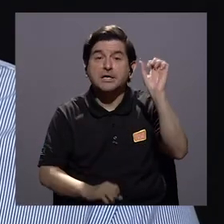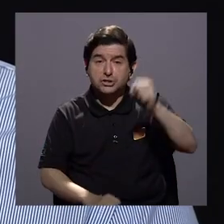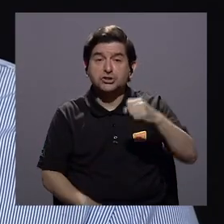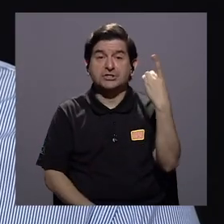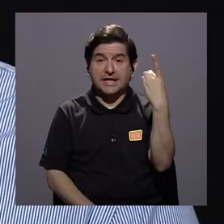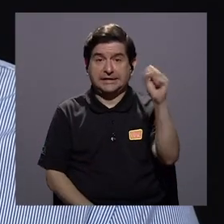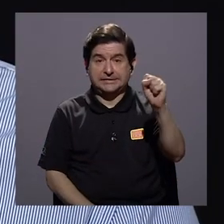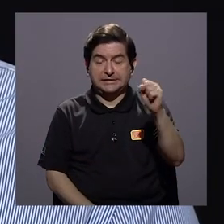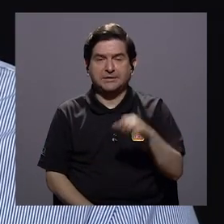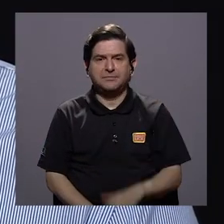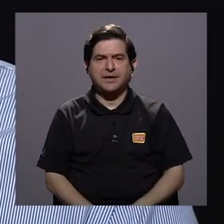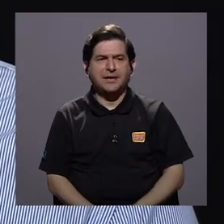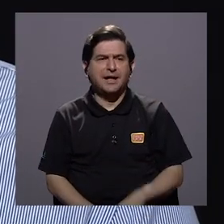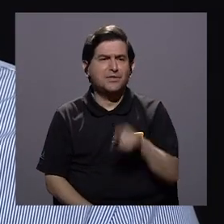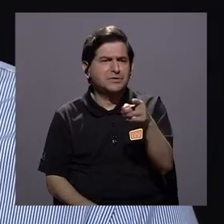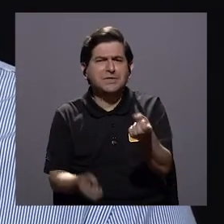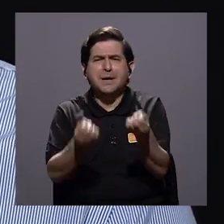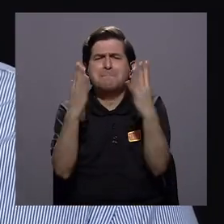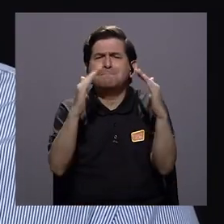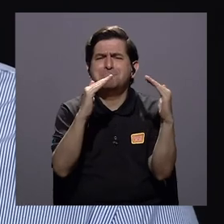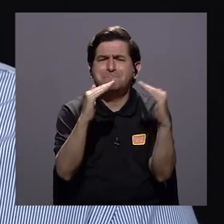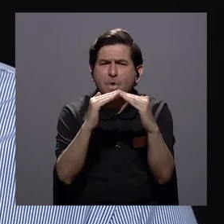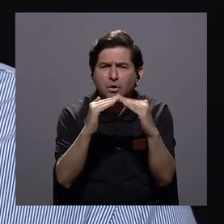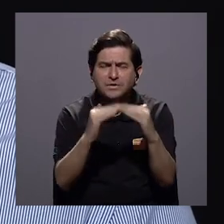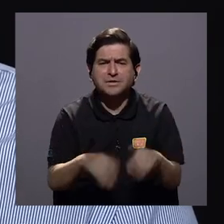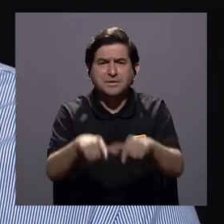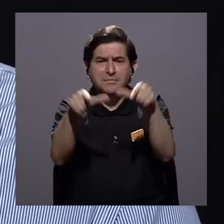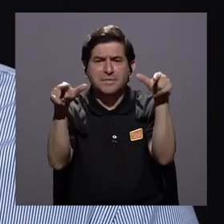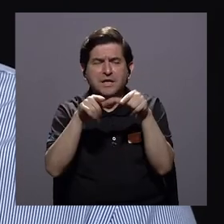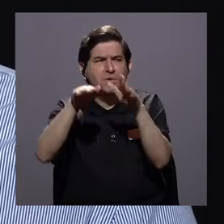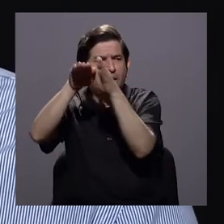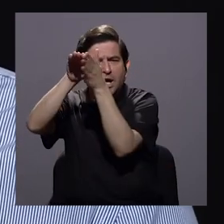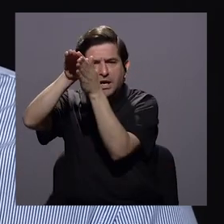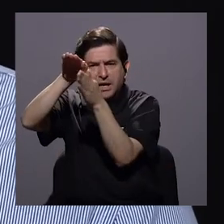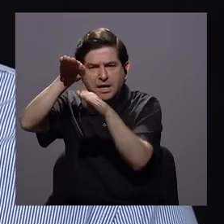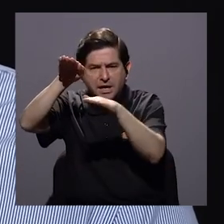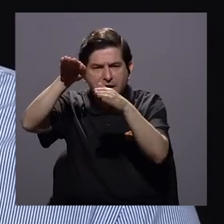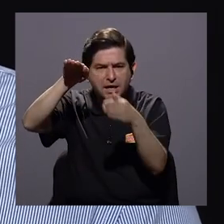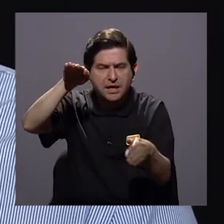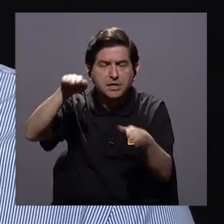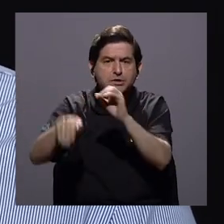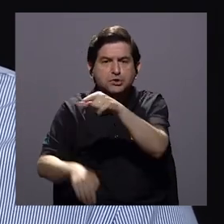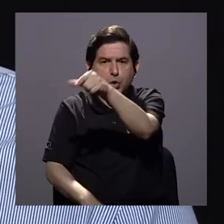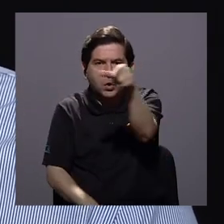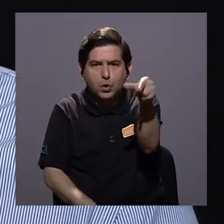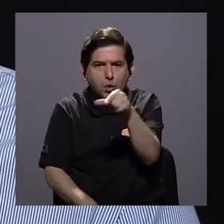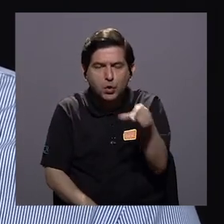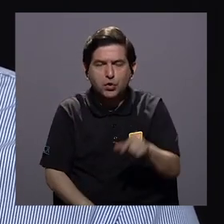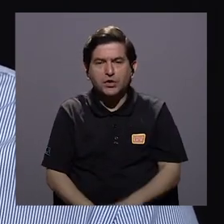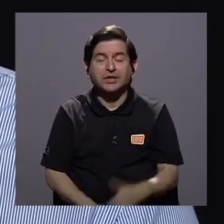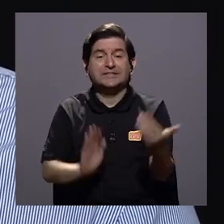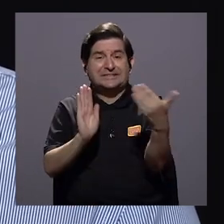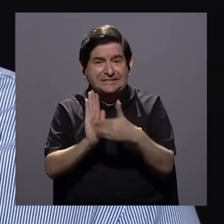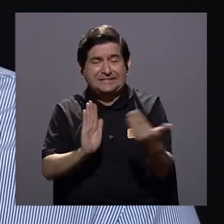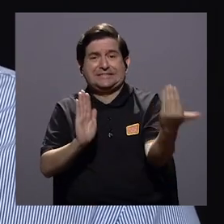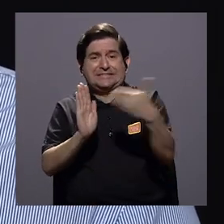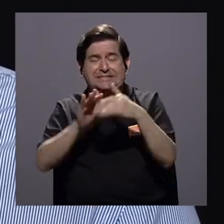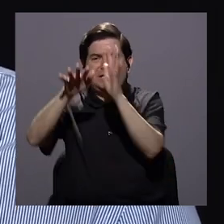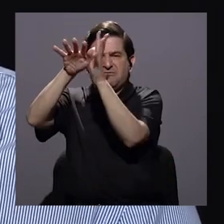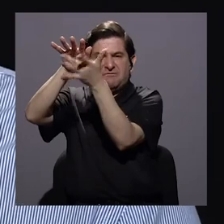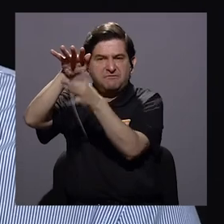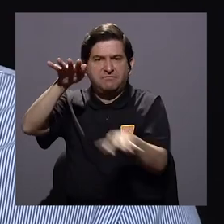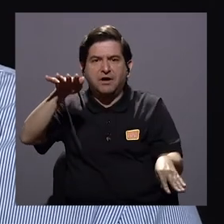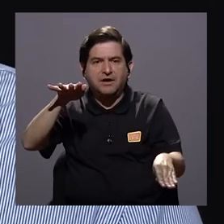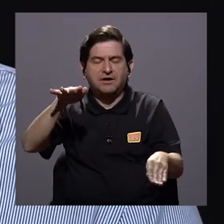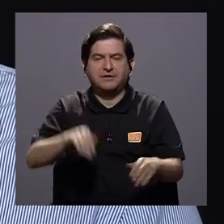en el caso de Desamparados hay una gran cantidad de viviendas que son en zonas de ladera en orillas del río que tienden a ser afectadas por